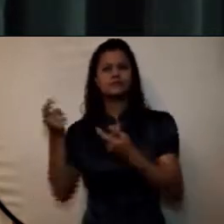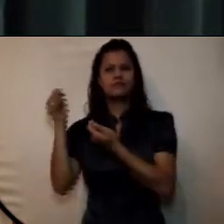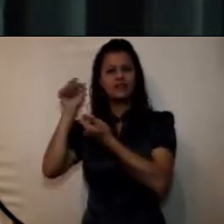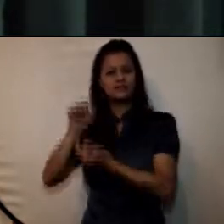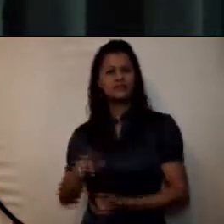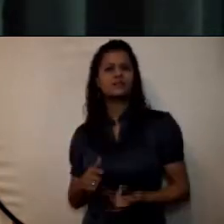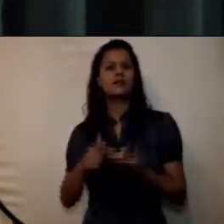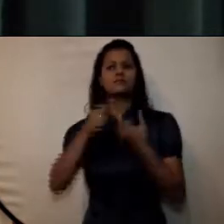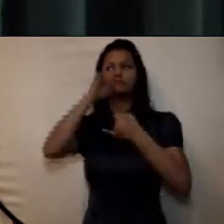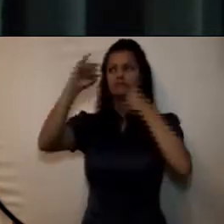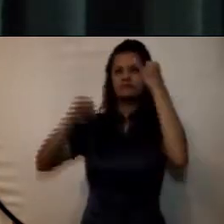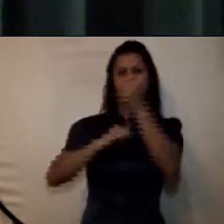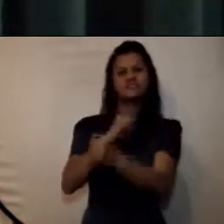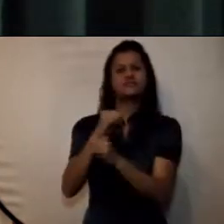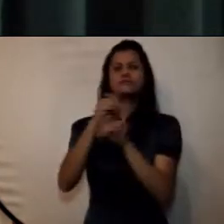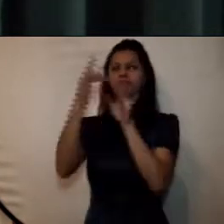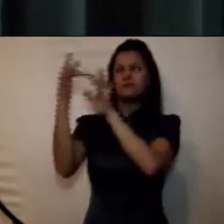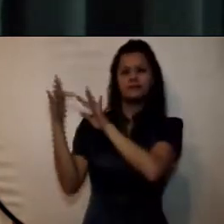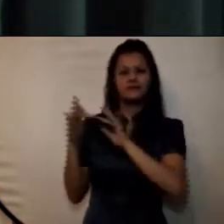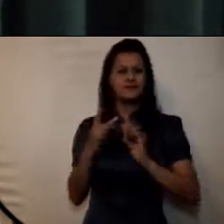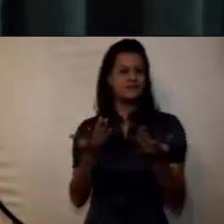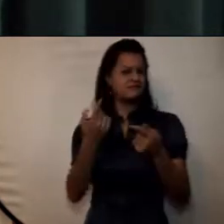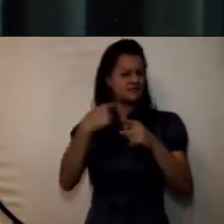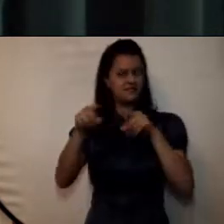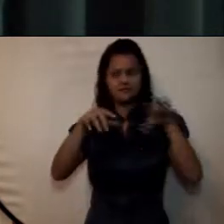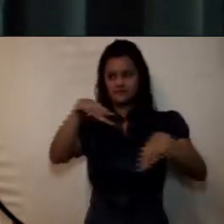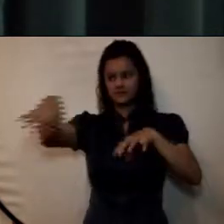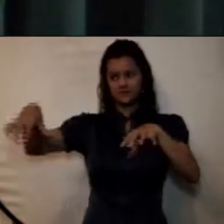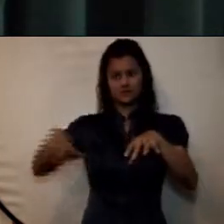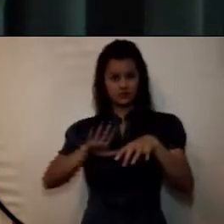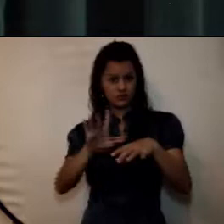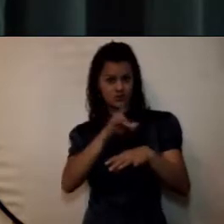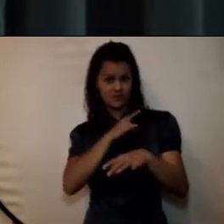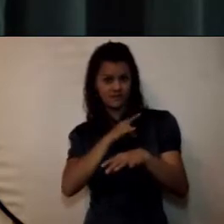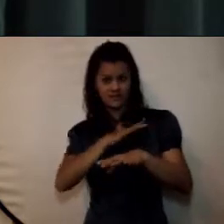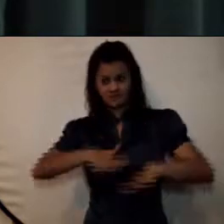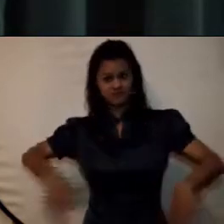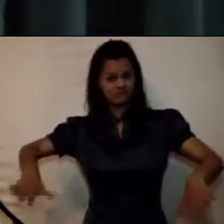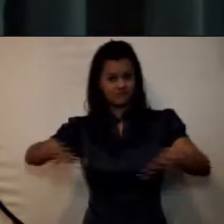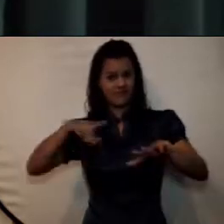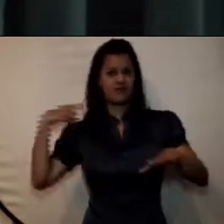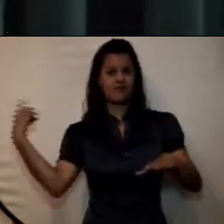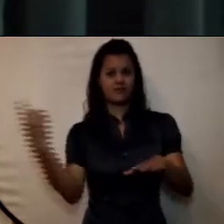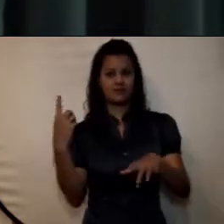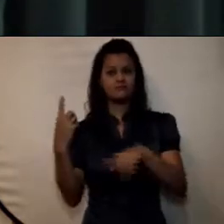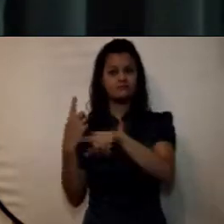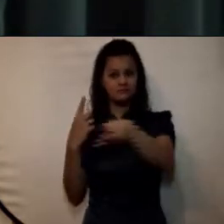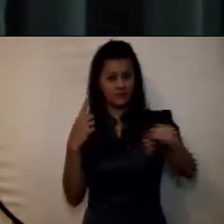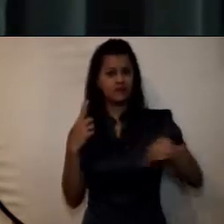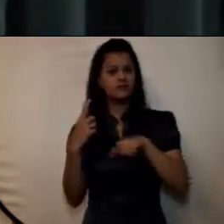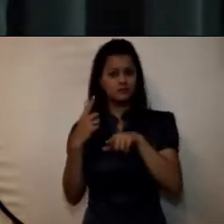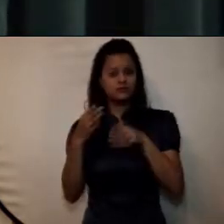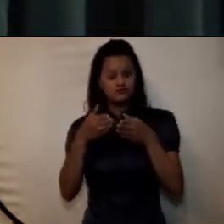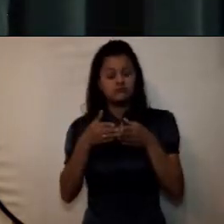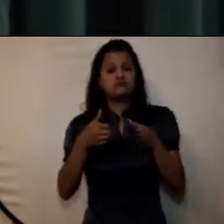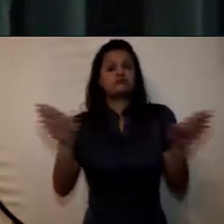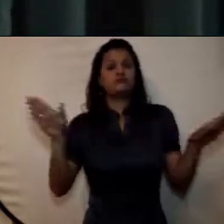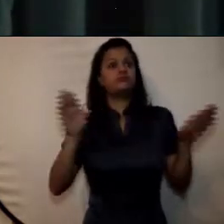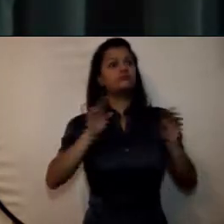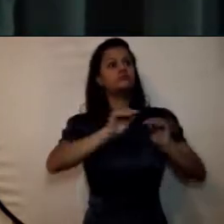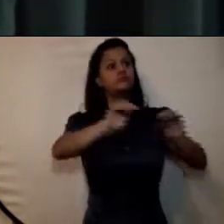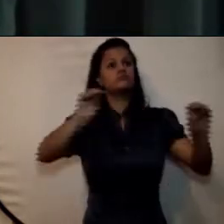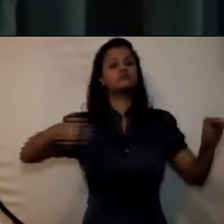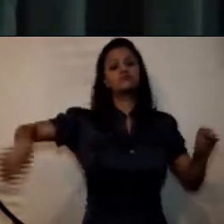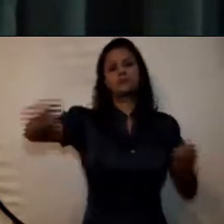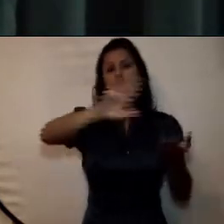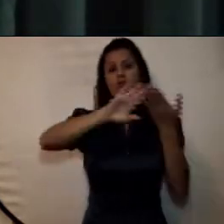y los aspectos generales de la universidad van a ser sometidos a conocimiento público de la comunidad en